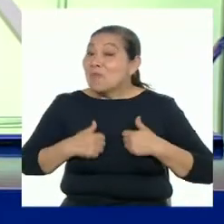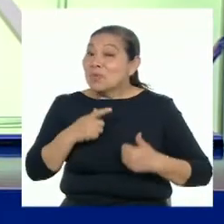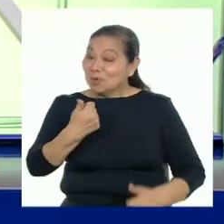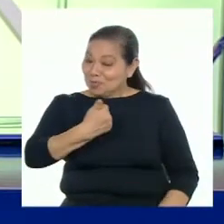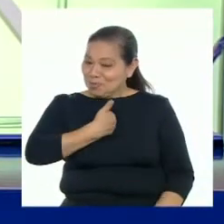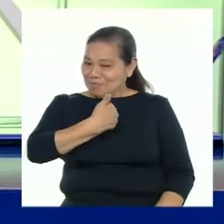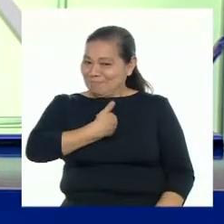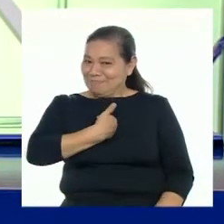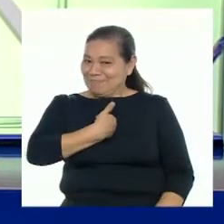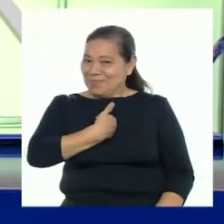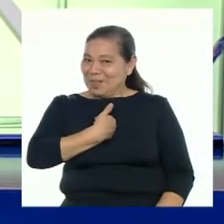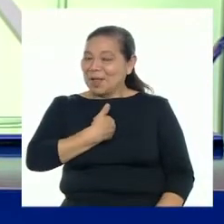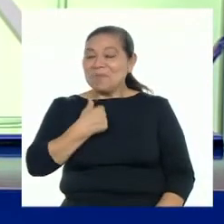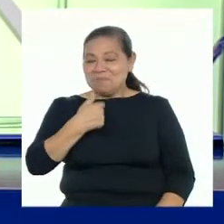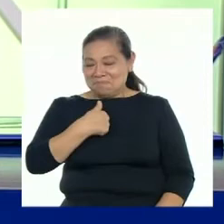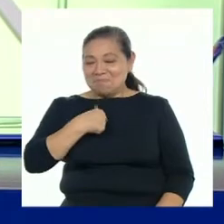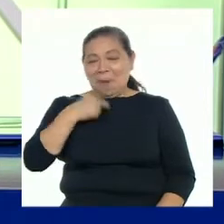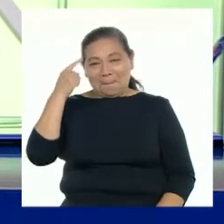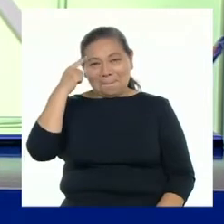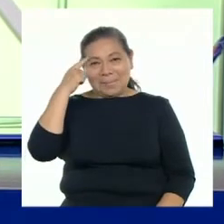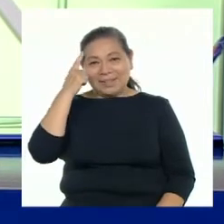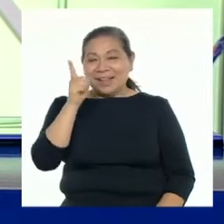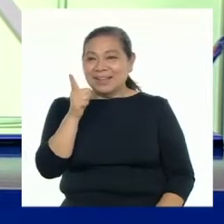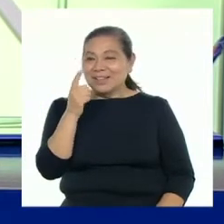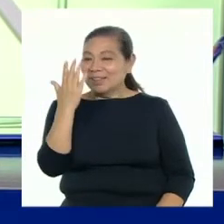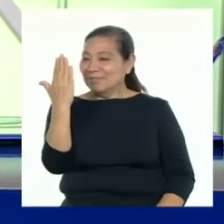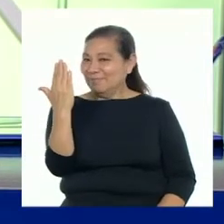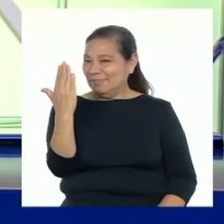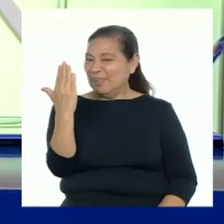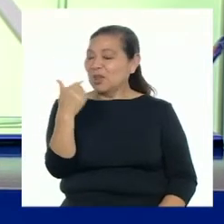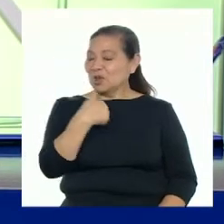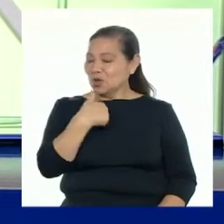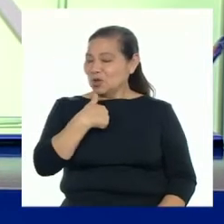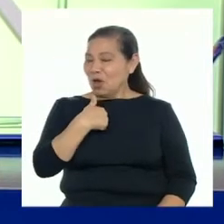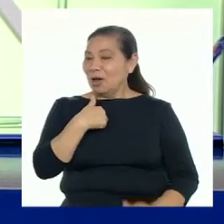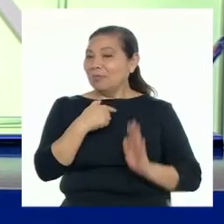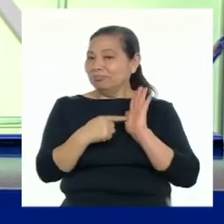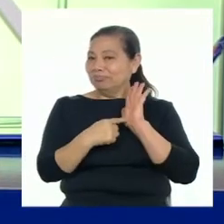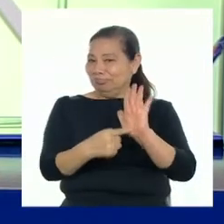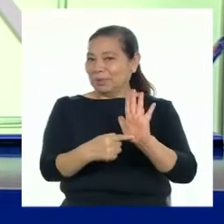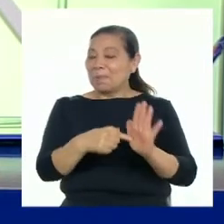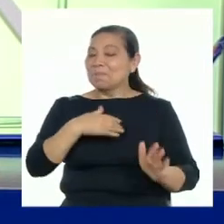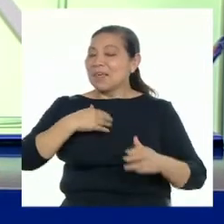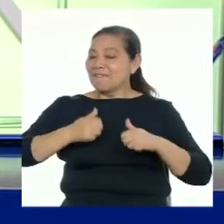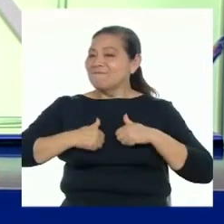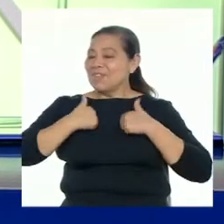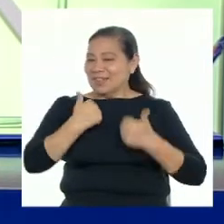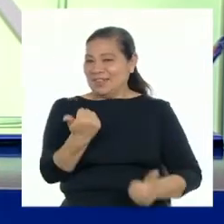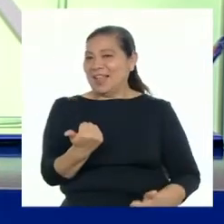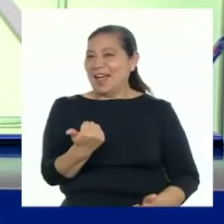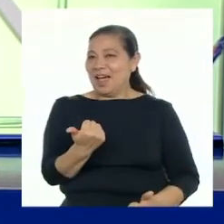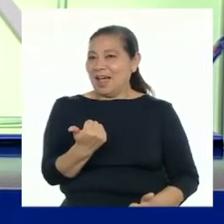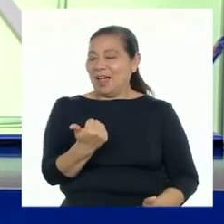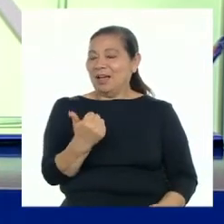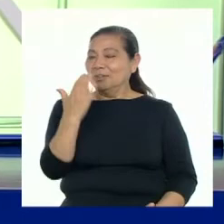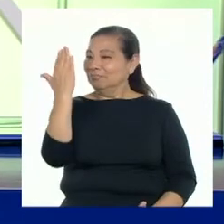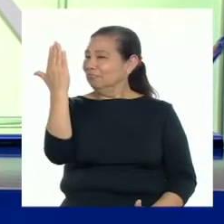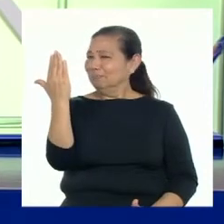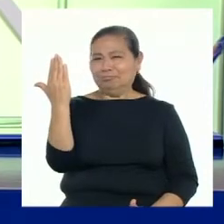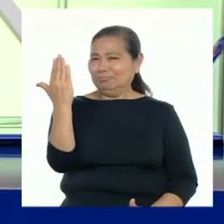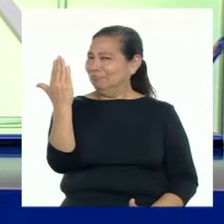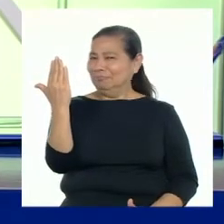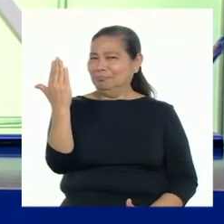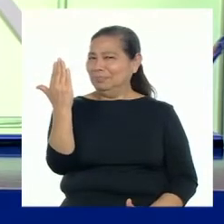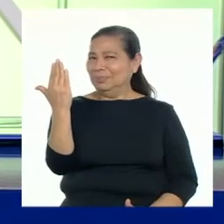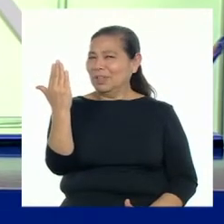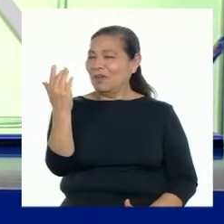somos nosotras y nosotros mismos. Este espejo refleja lo que soy y refleja lo que somos. Vernos en un espejo no es lo